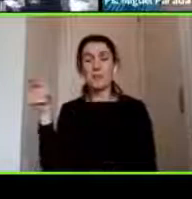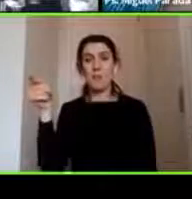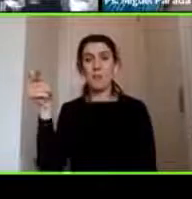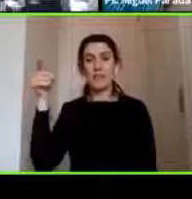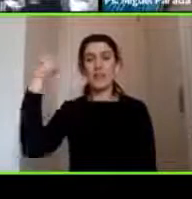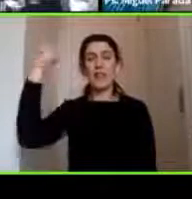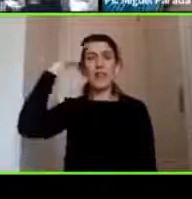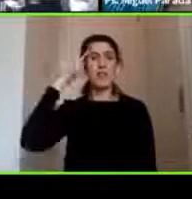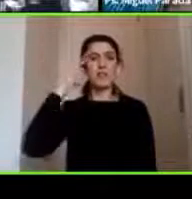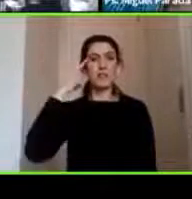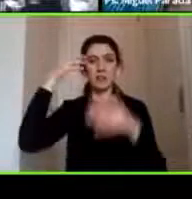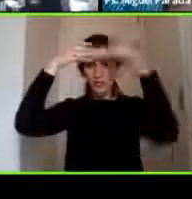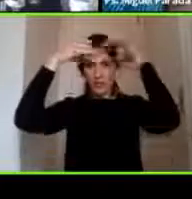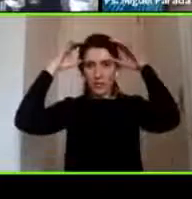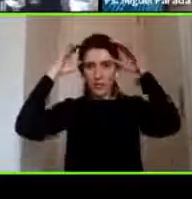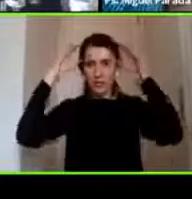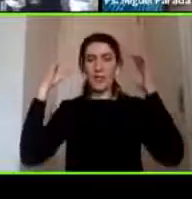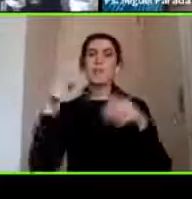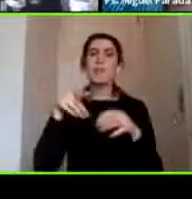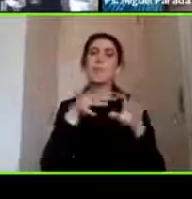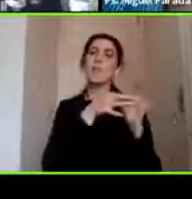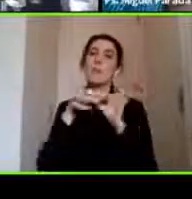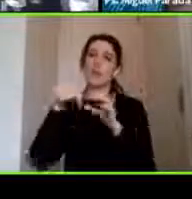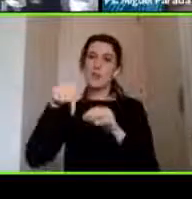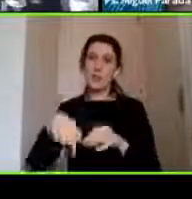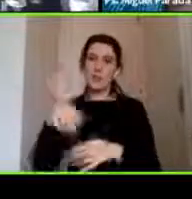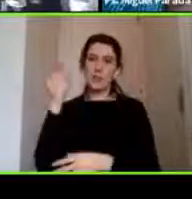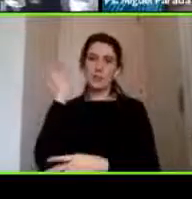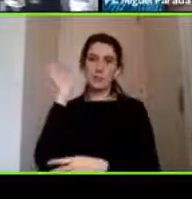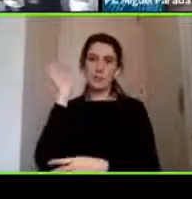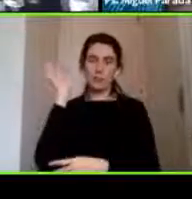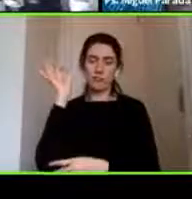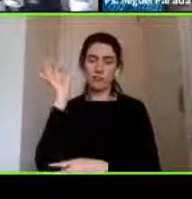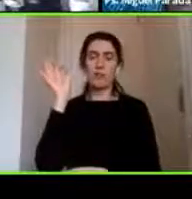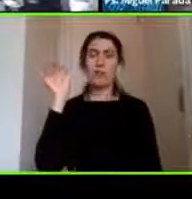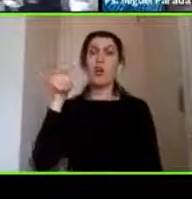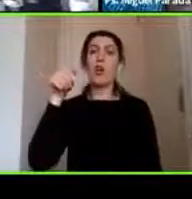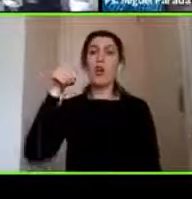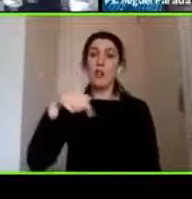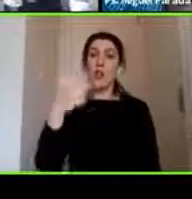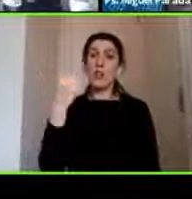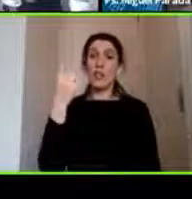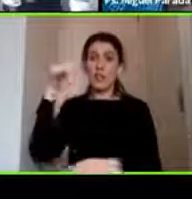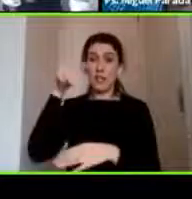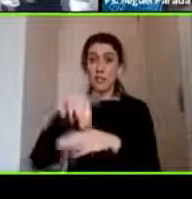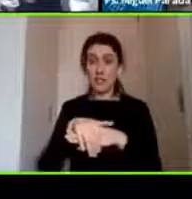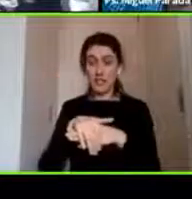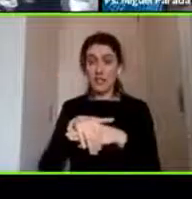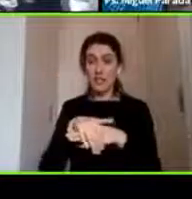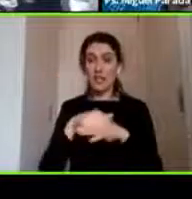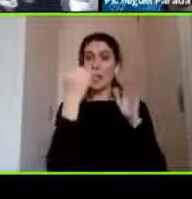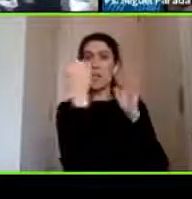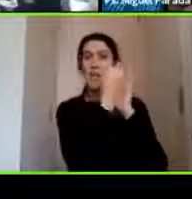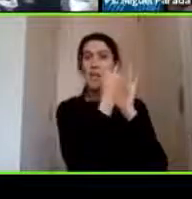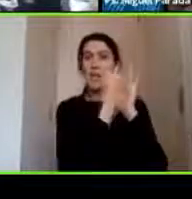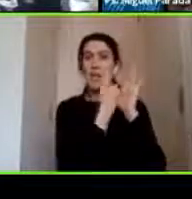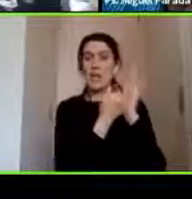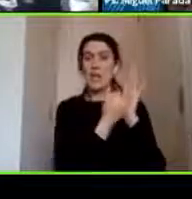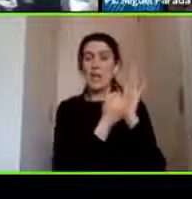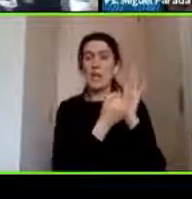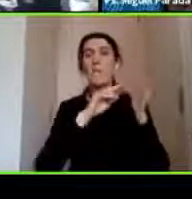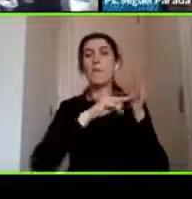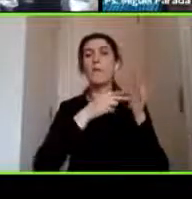que se hizo esta instancia y hoy a las 2 pm se va a realizar el lanzamiento de la guía Headway sobre problemas de memoria